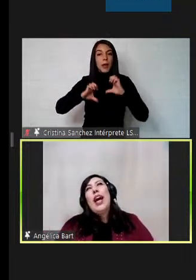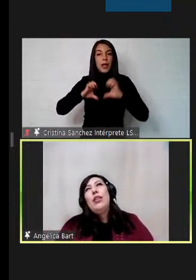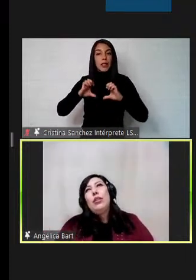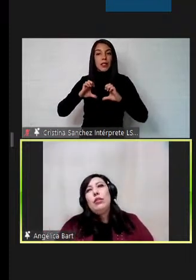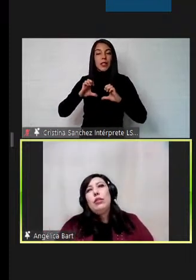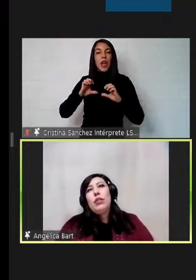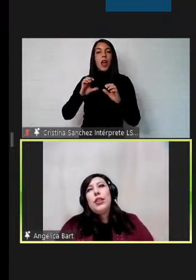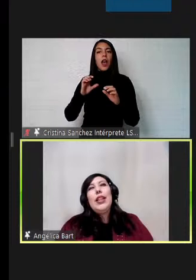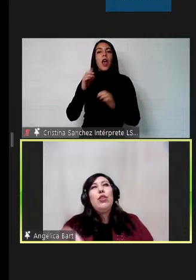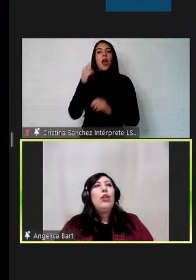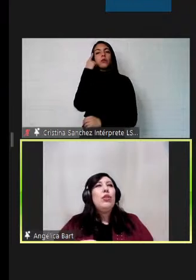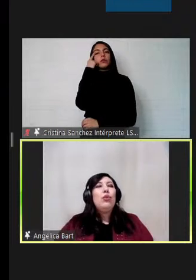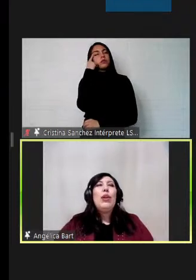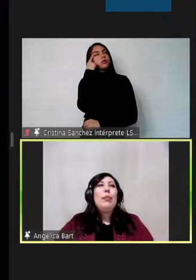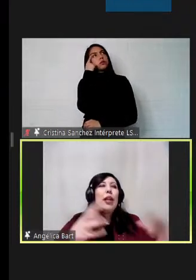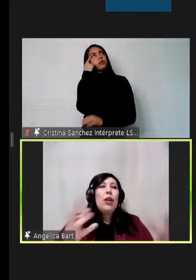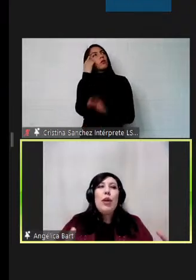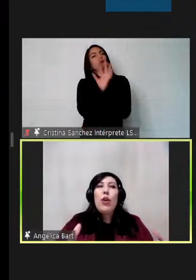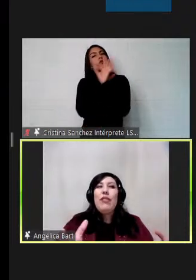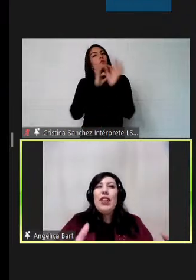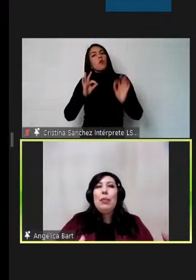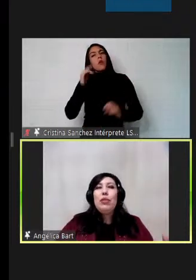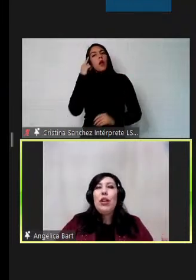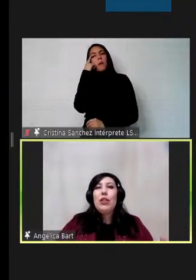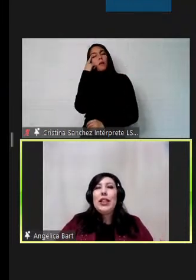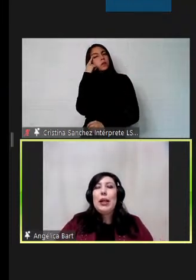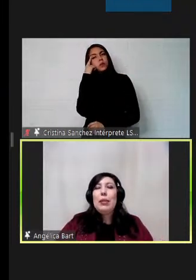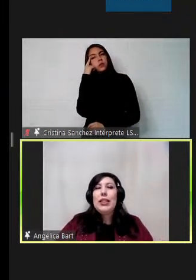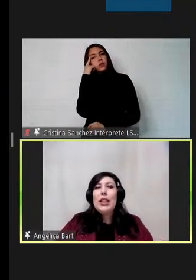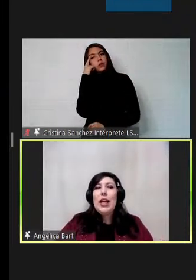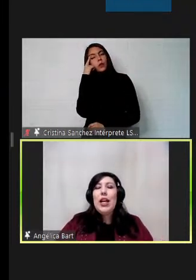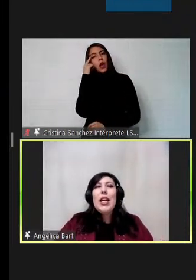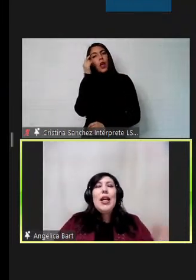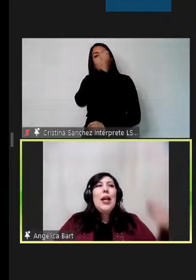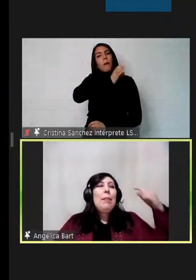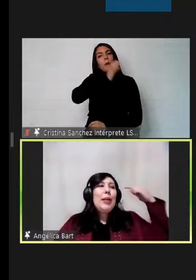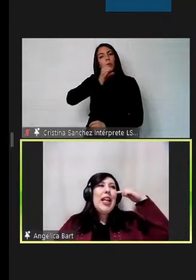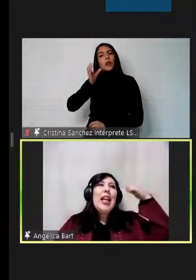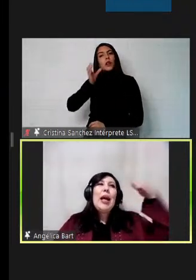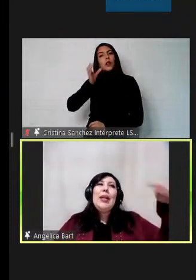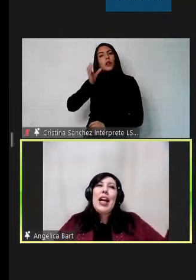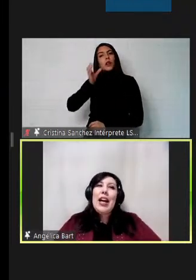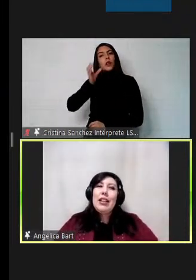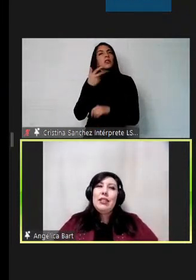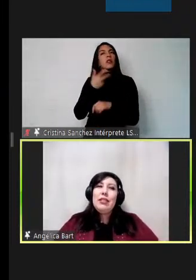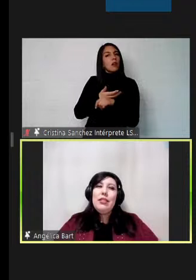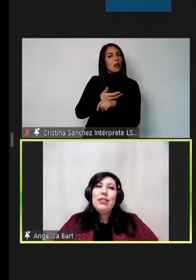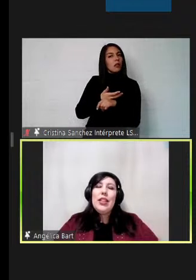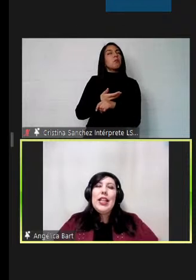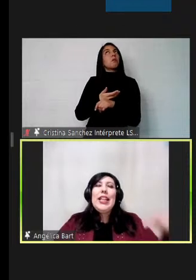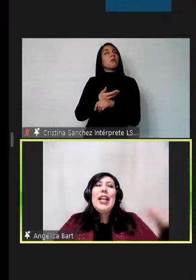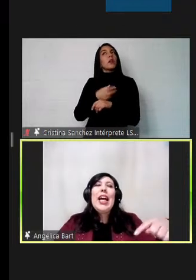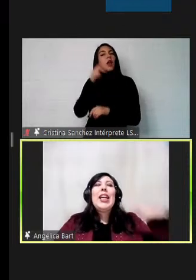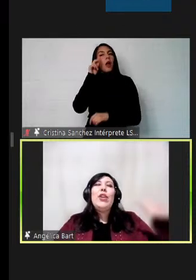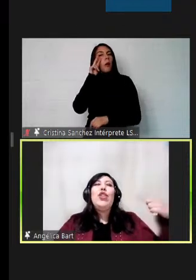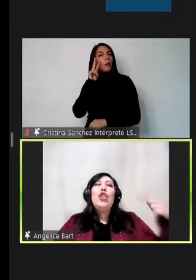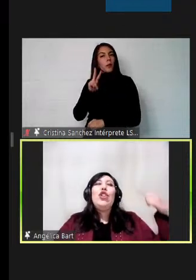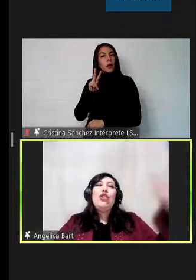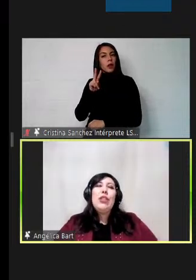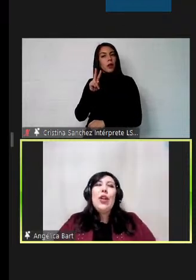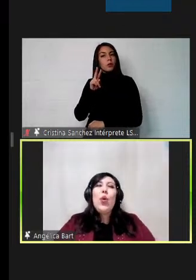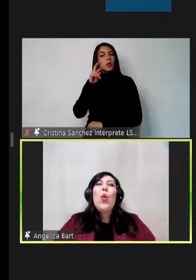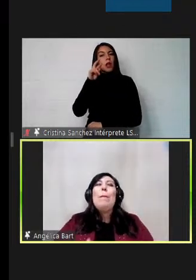cuestionaron si dentro de su capital humano había personas con discapacidad empezaran a mirar y a